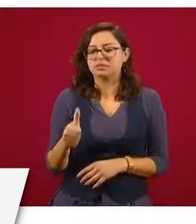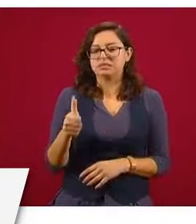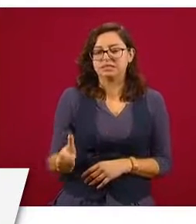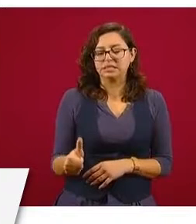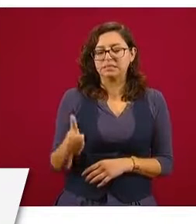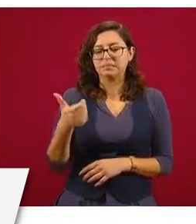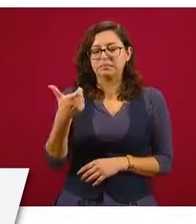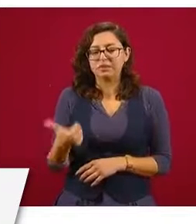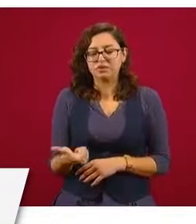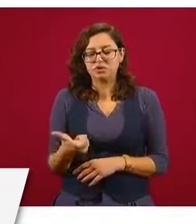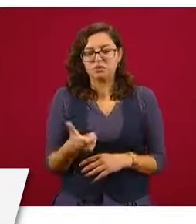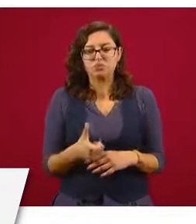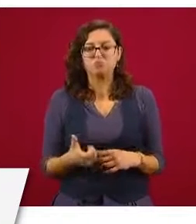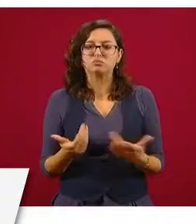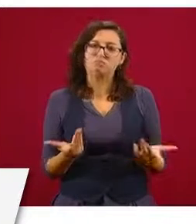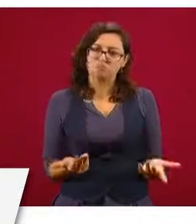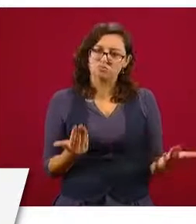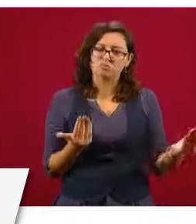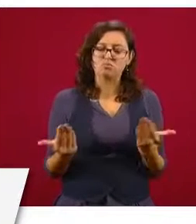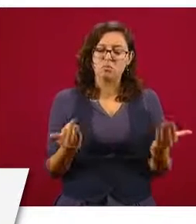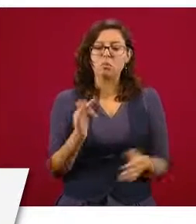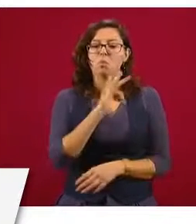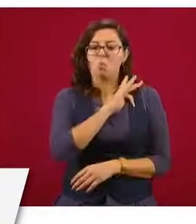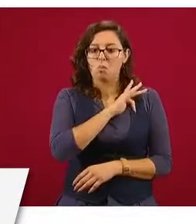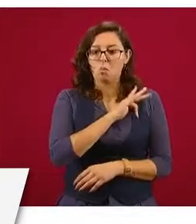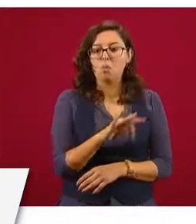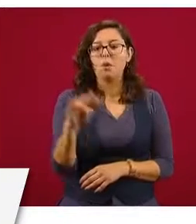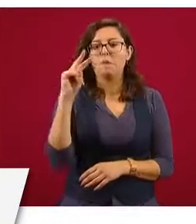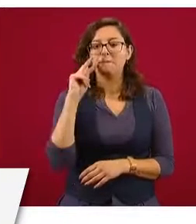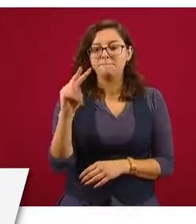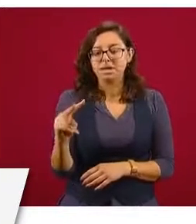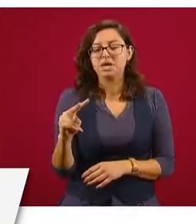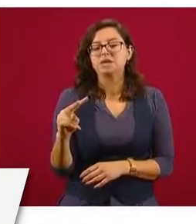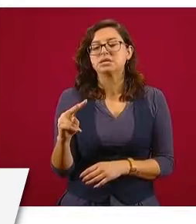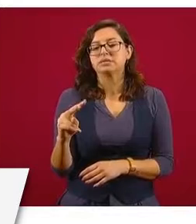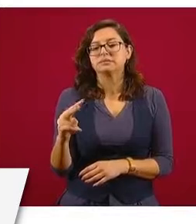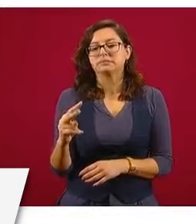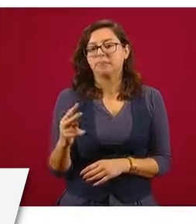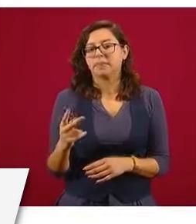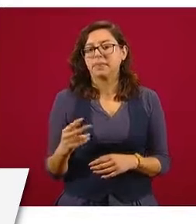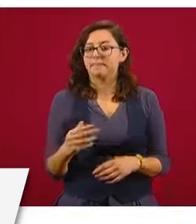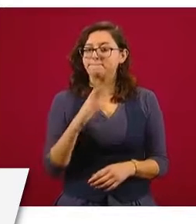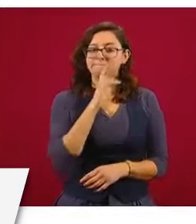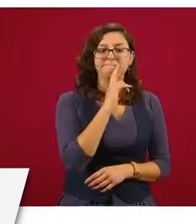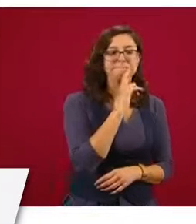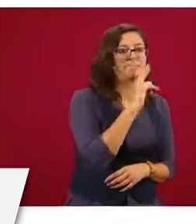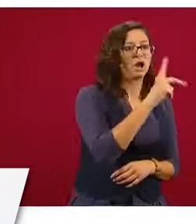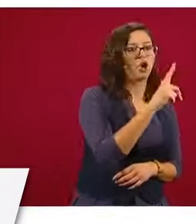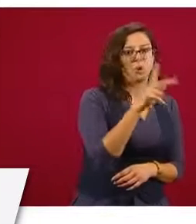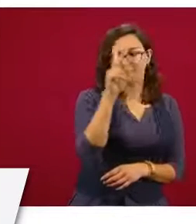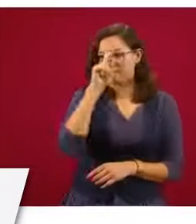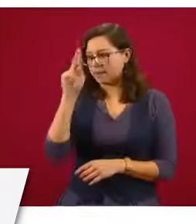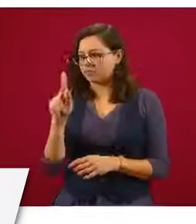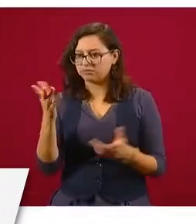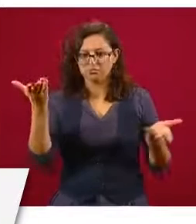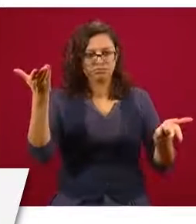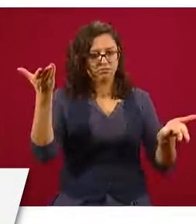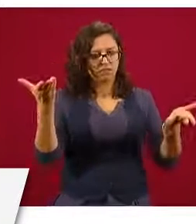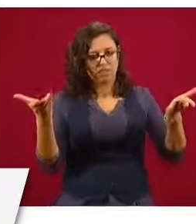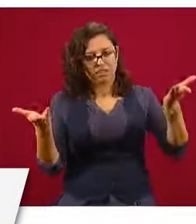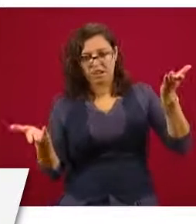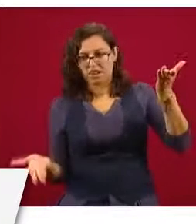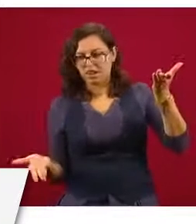ustedes pueden ver que ha crecido bastante la diferencia entre el peor y el mejor, por eso conviene más